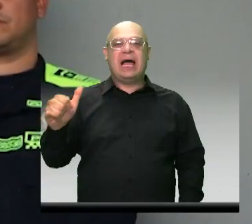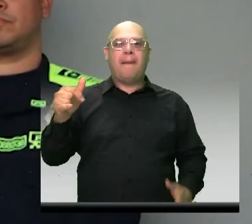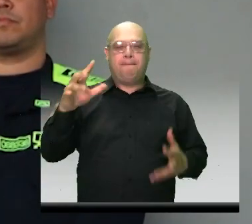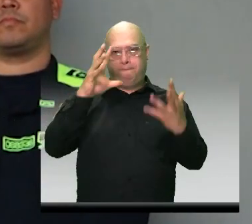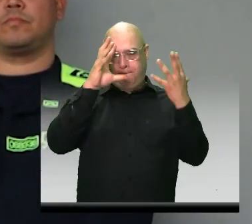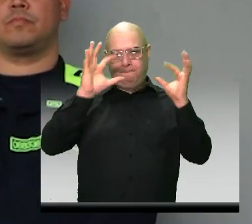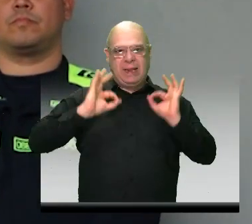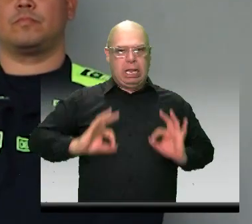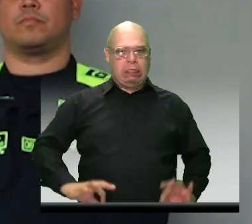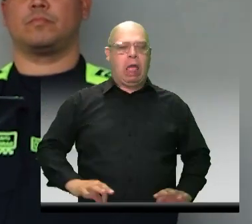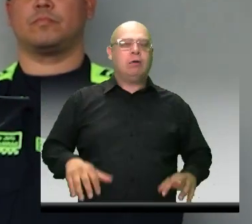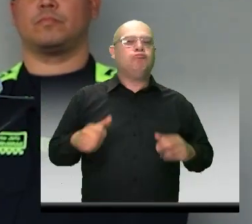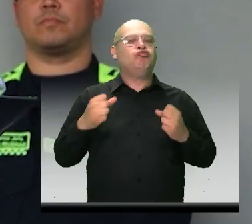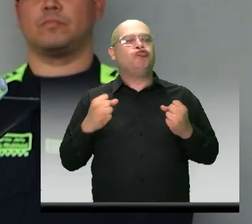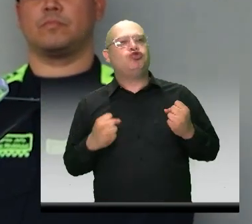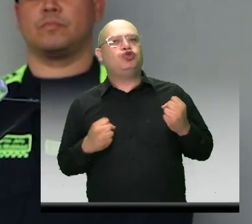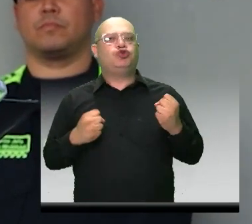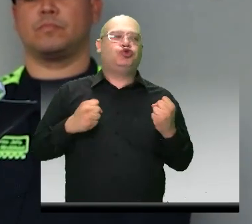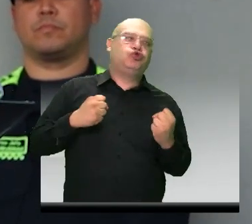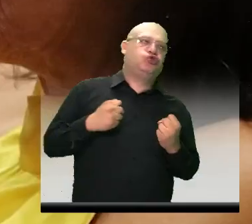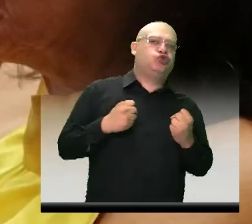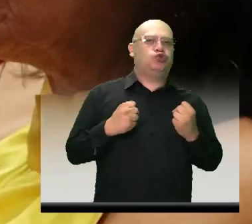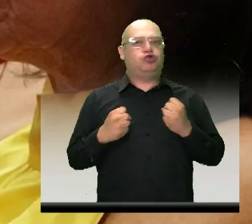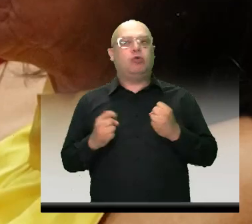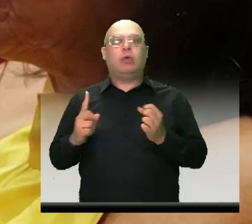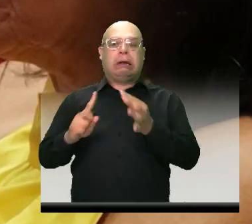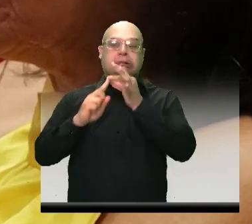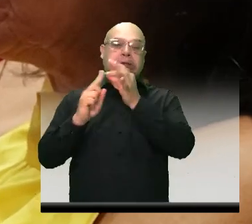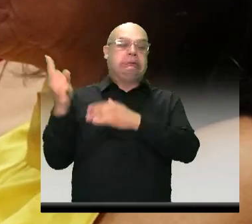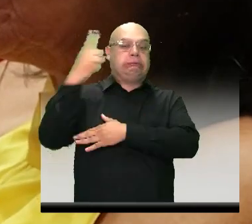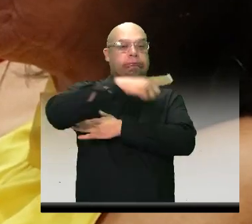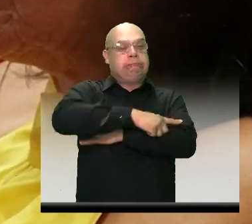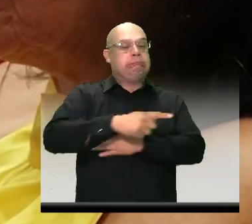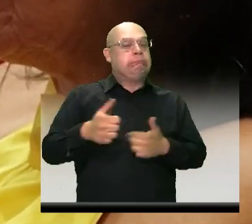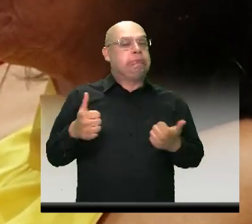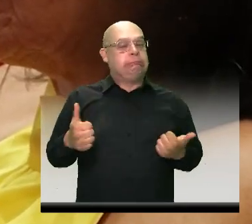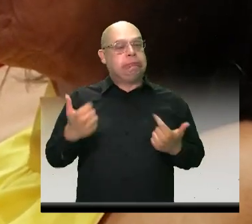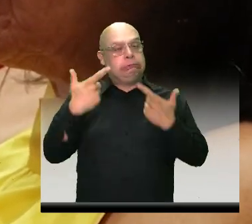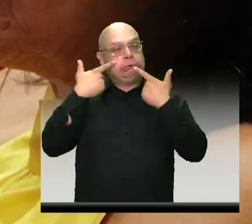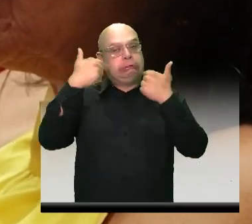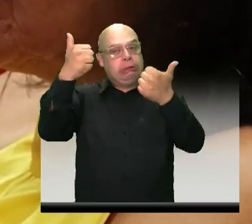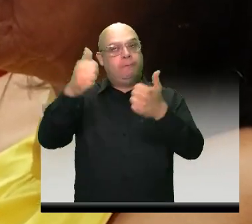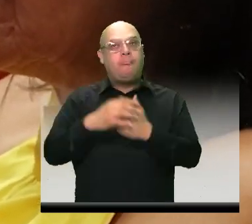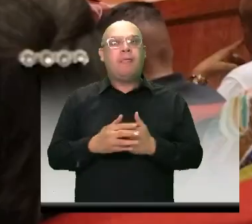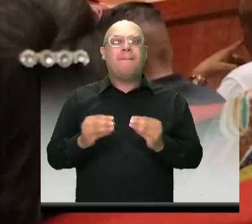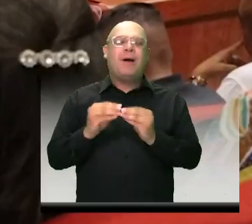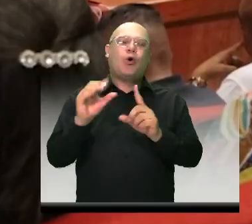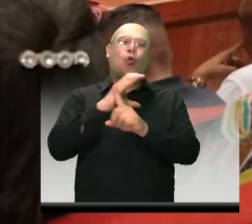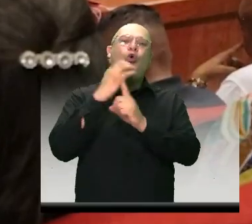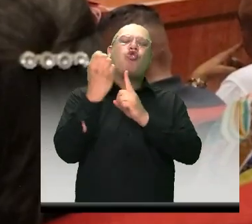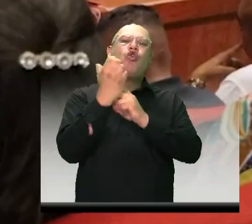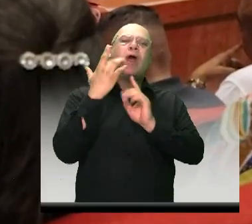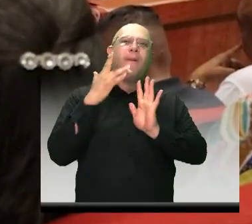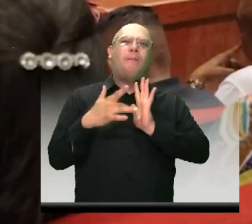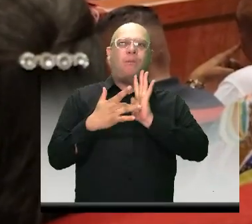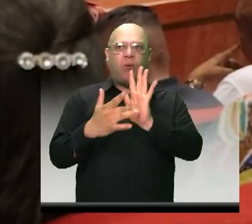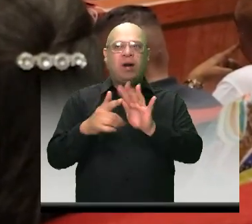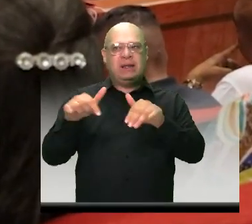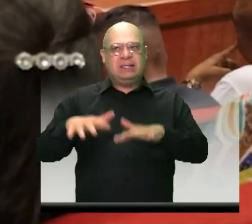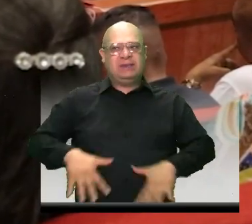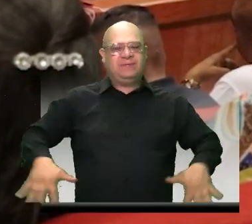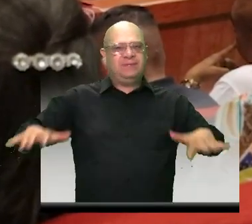ejército. Un evento espectacular y ya vamos a estar en un evento cultural dentro del Instituto del Caribe.